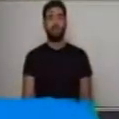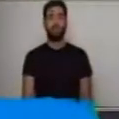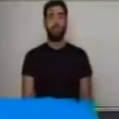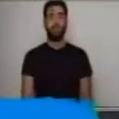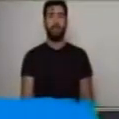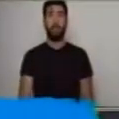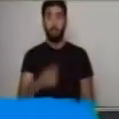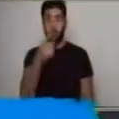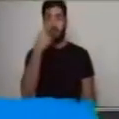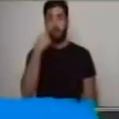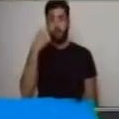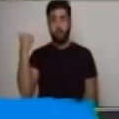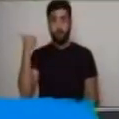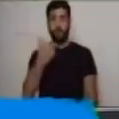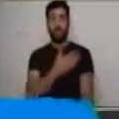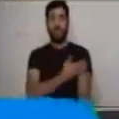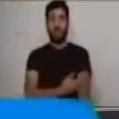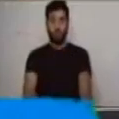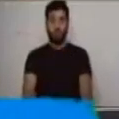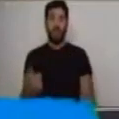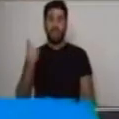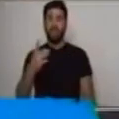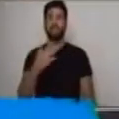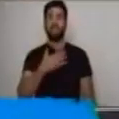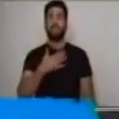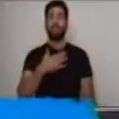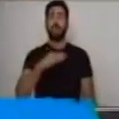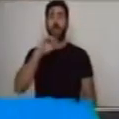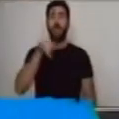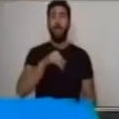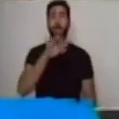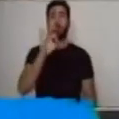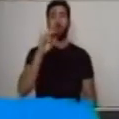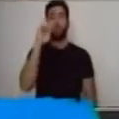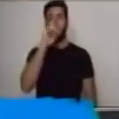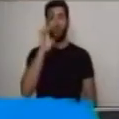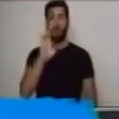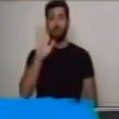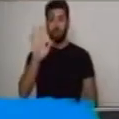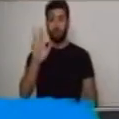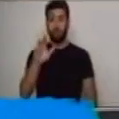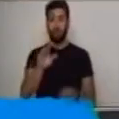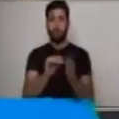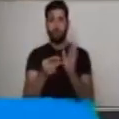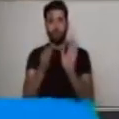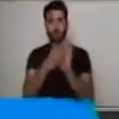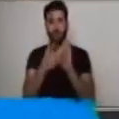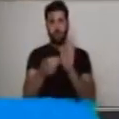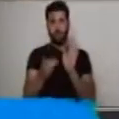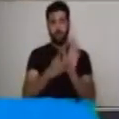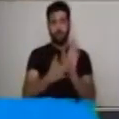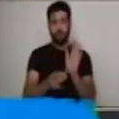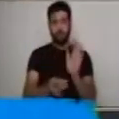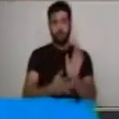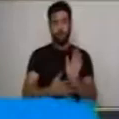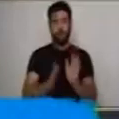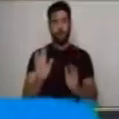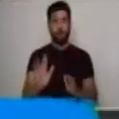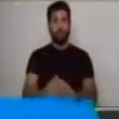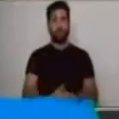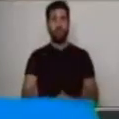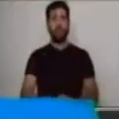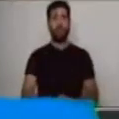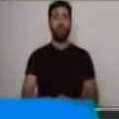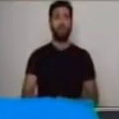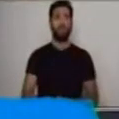es la historia de José, vamos a ponerle un poquito más y